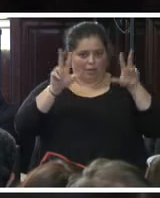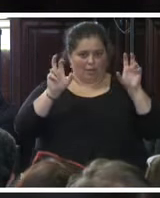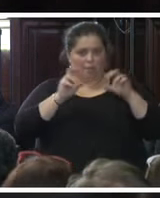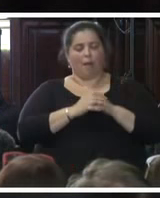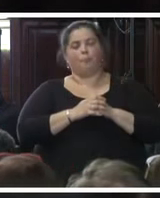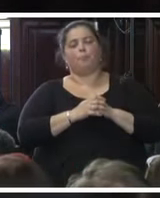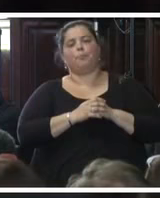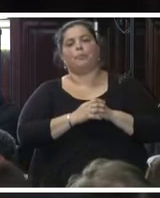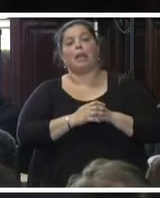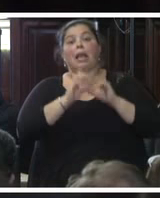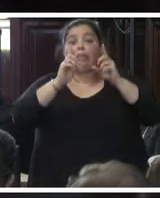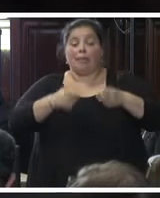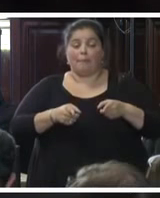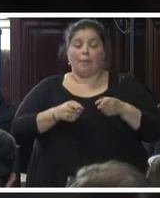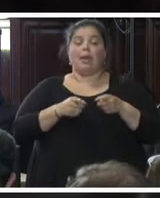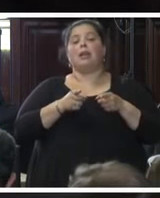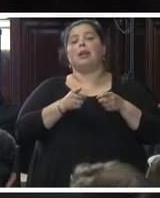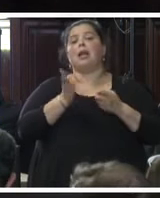También van dentro de este